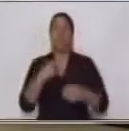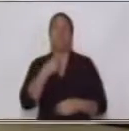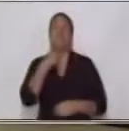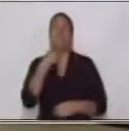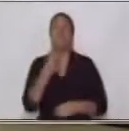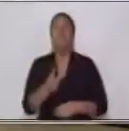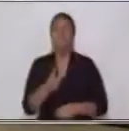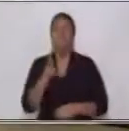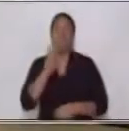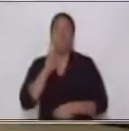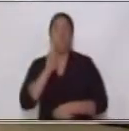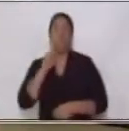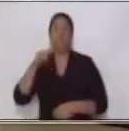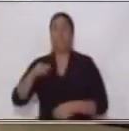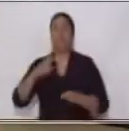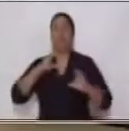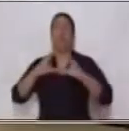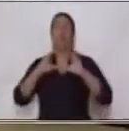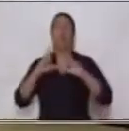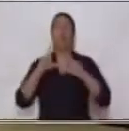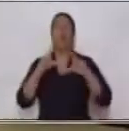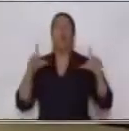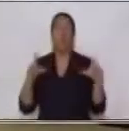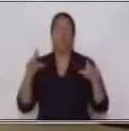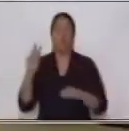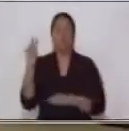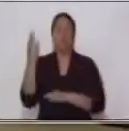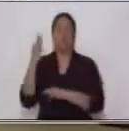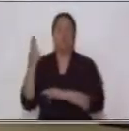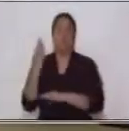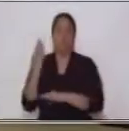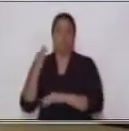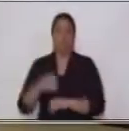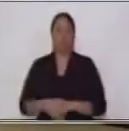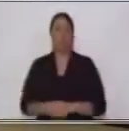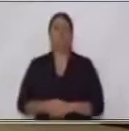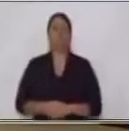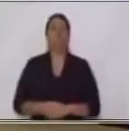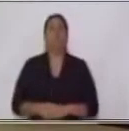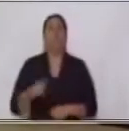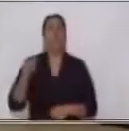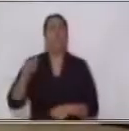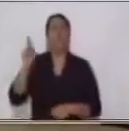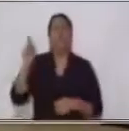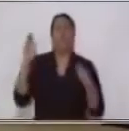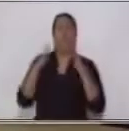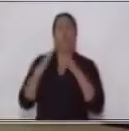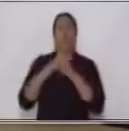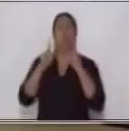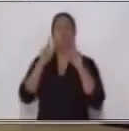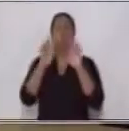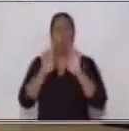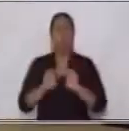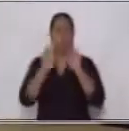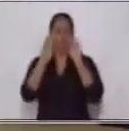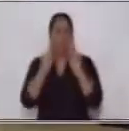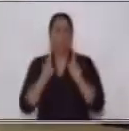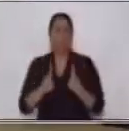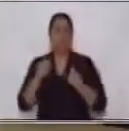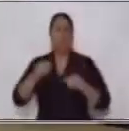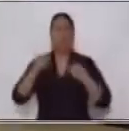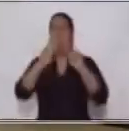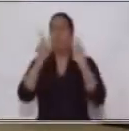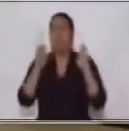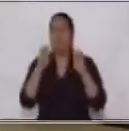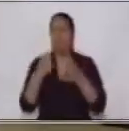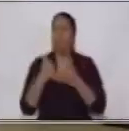del área de Comunicación y Lenguaje para Segundo Básico. Si en casa hay alguna persona con discapacidad, este tema